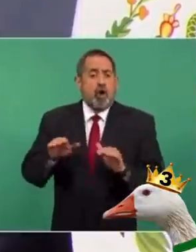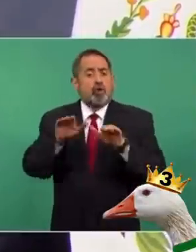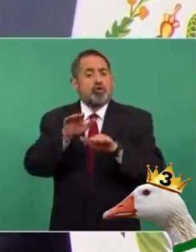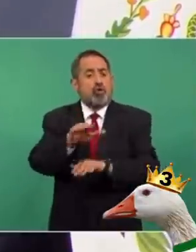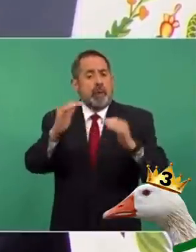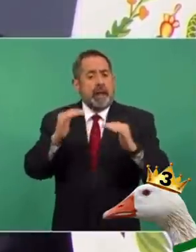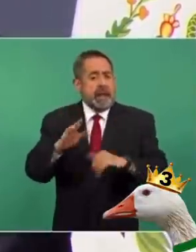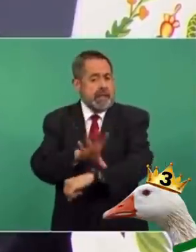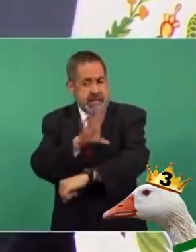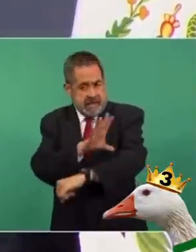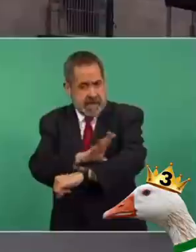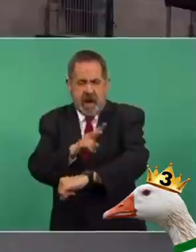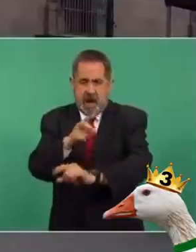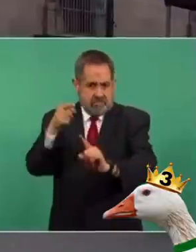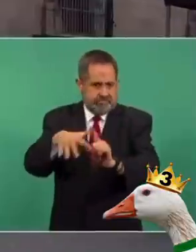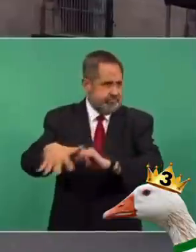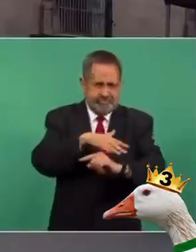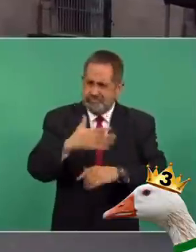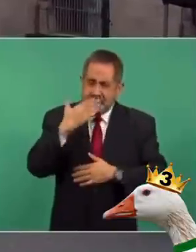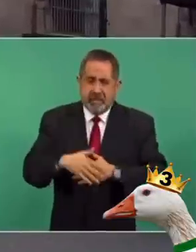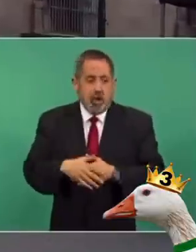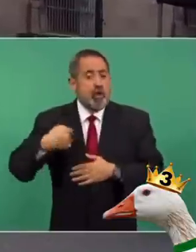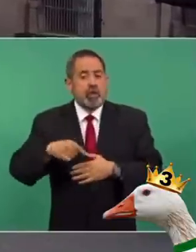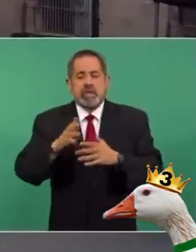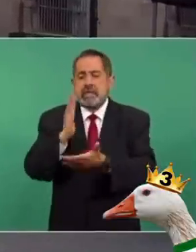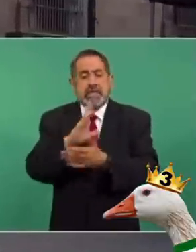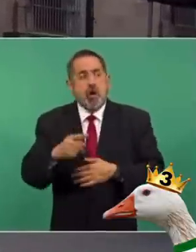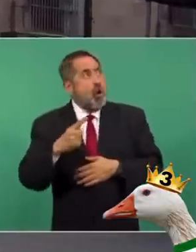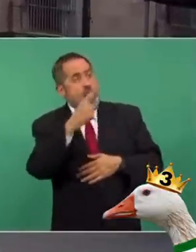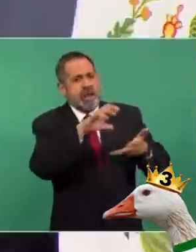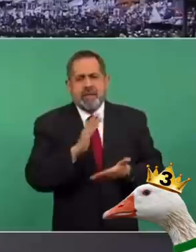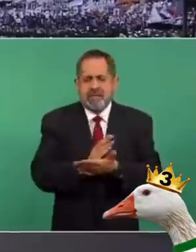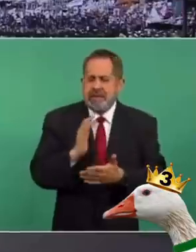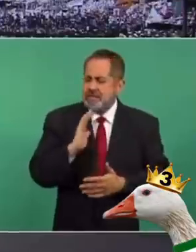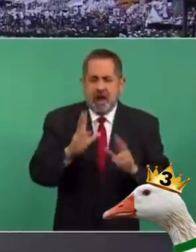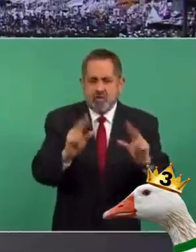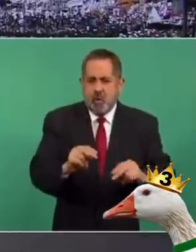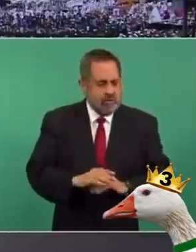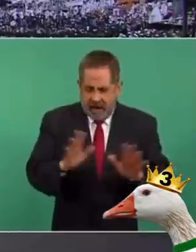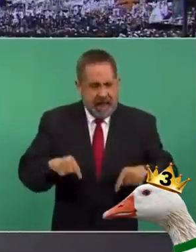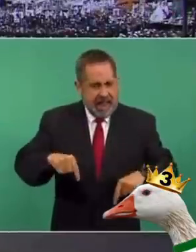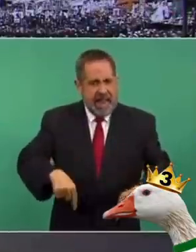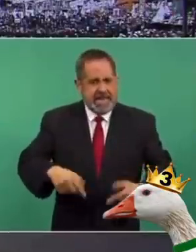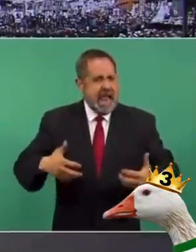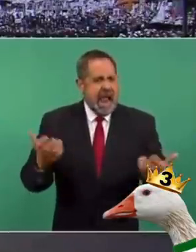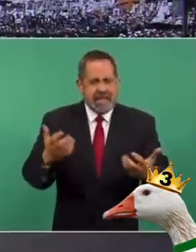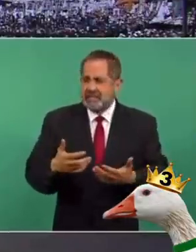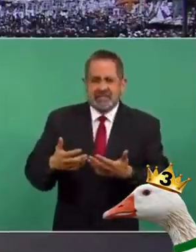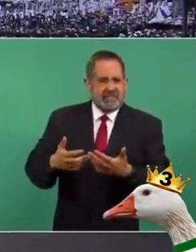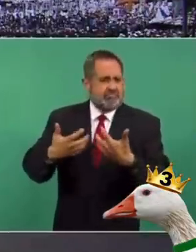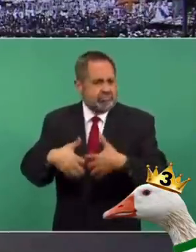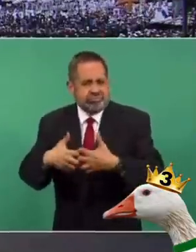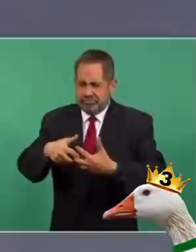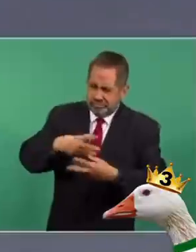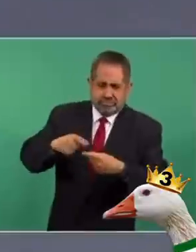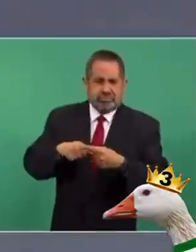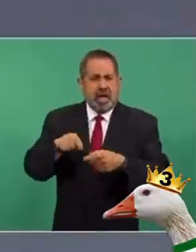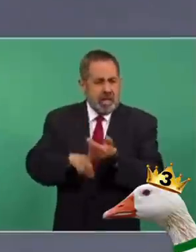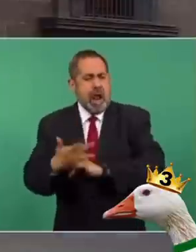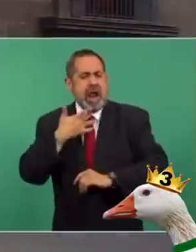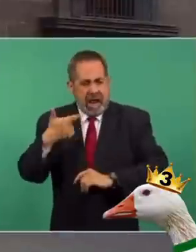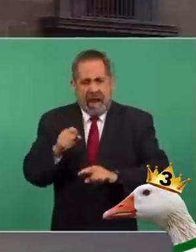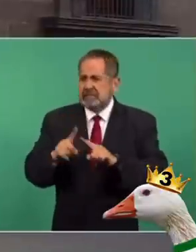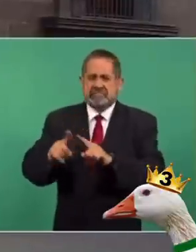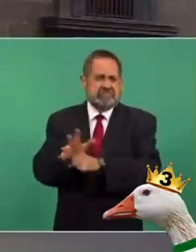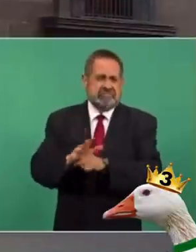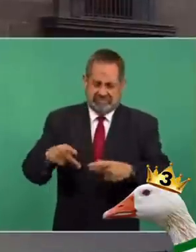lograremos el objetivo de dejar de comprar en el extranjero gasolinas y diésel. Vamos a producir y vender estos combustibles en el mercado interno.